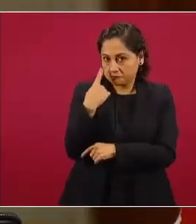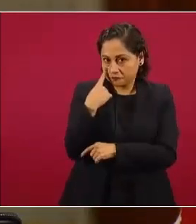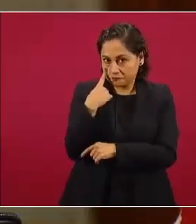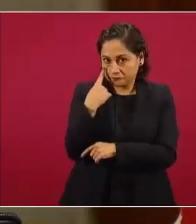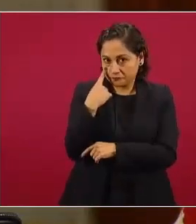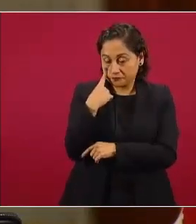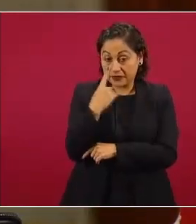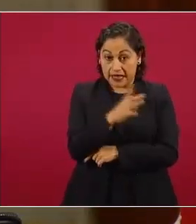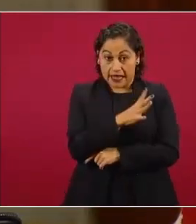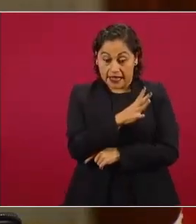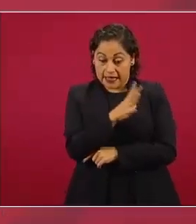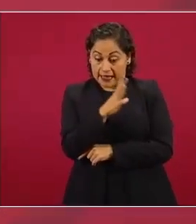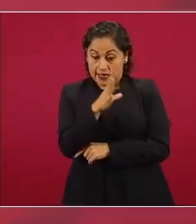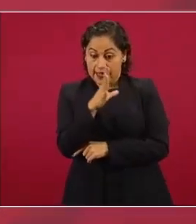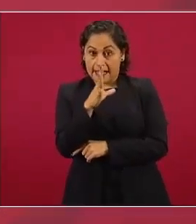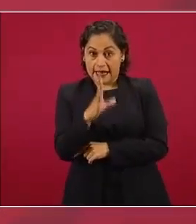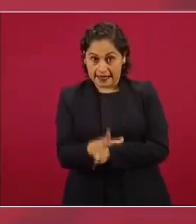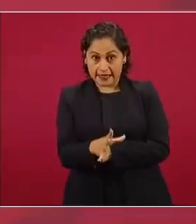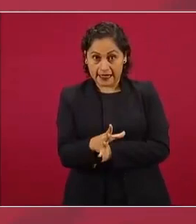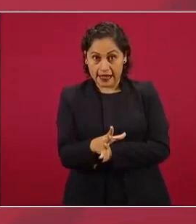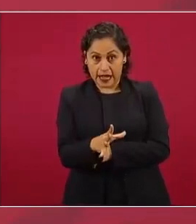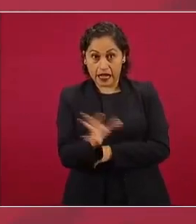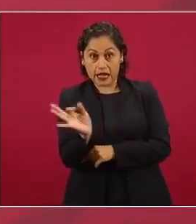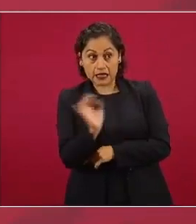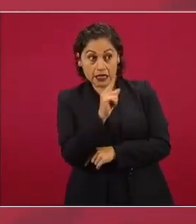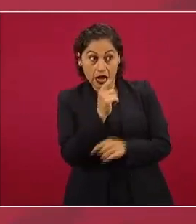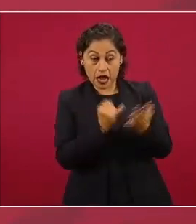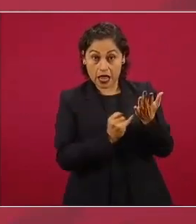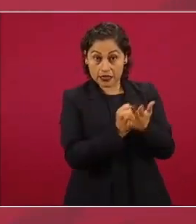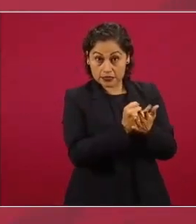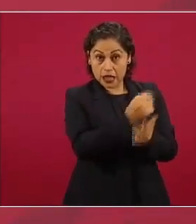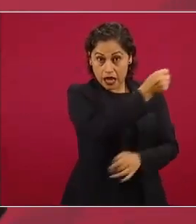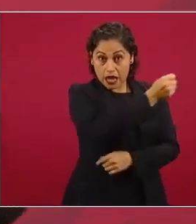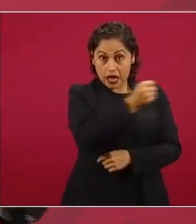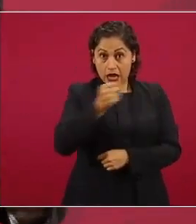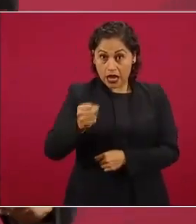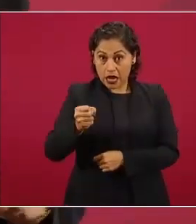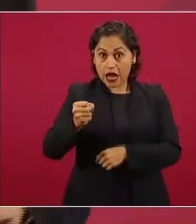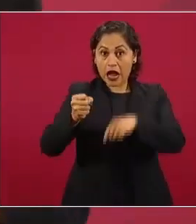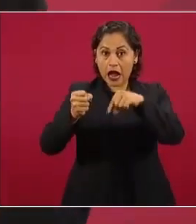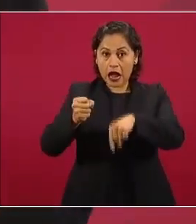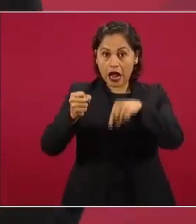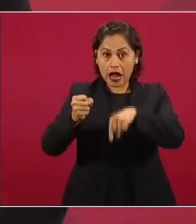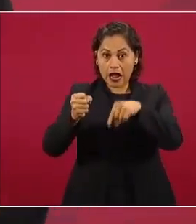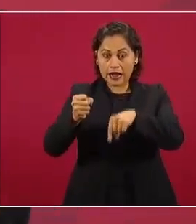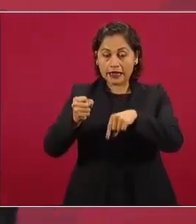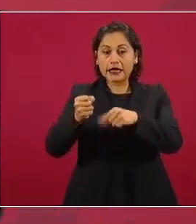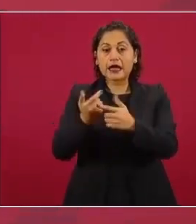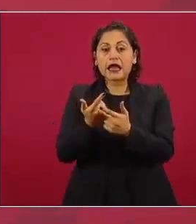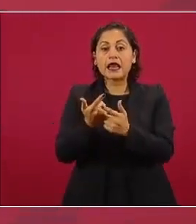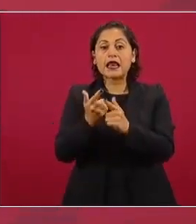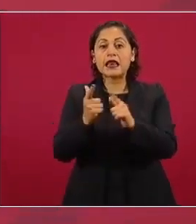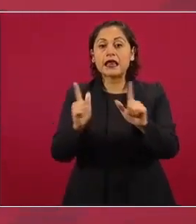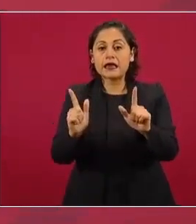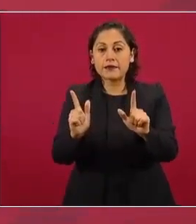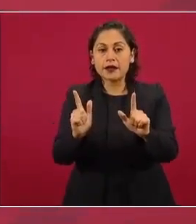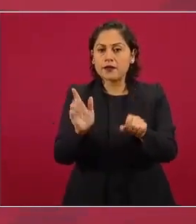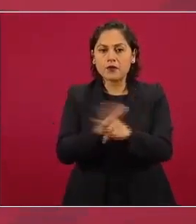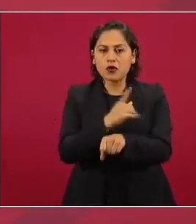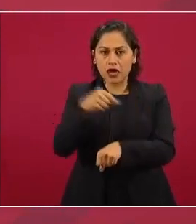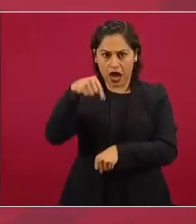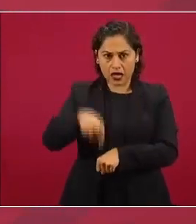el General Sinfuegos llega a México en libertad no es que aquí se le va a poner libertad no se le pone en libertad en Nueva York